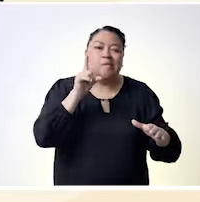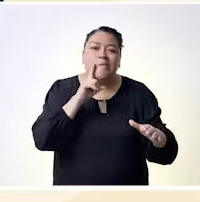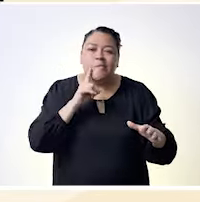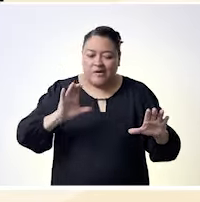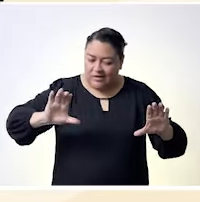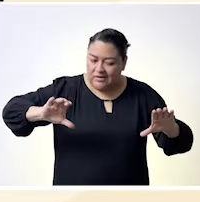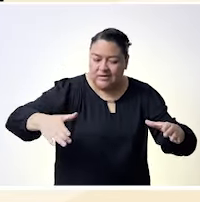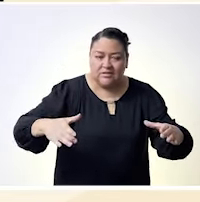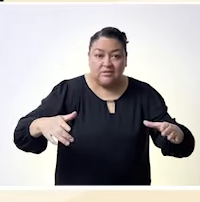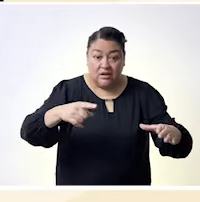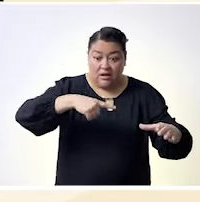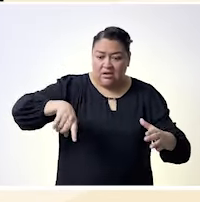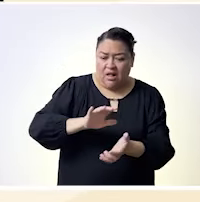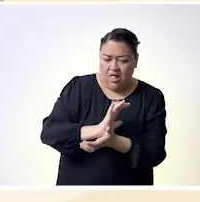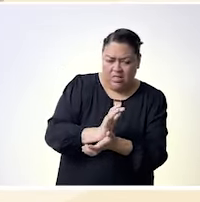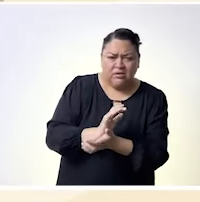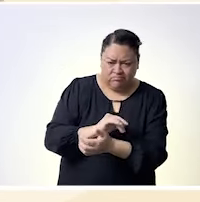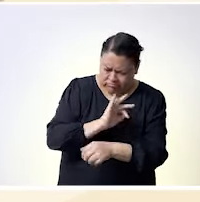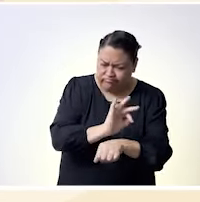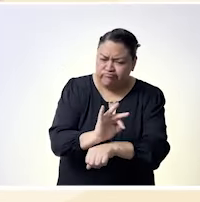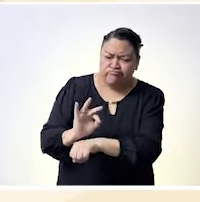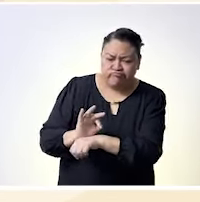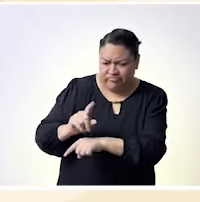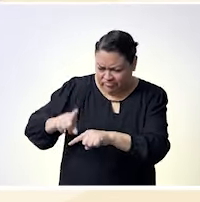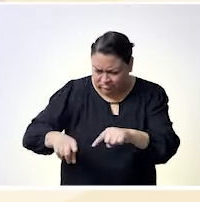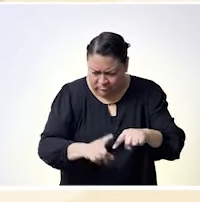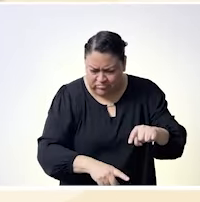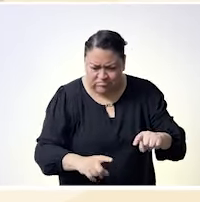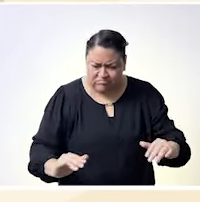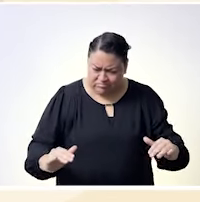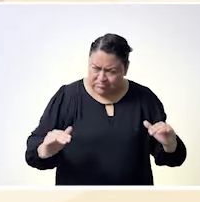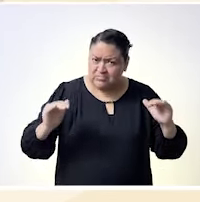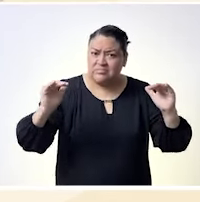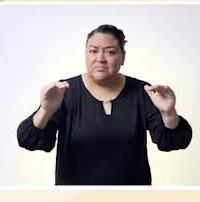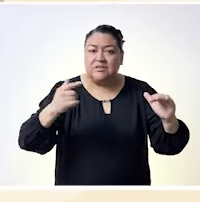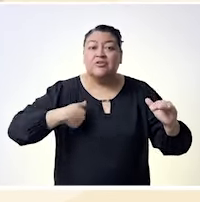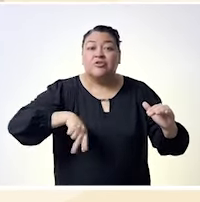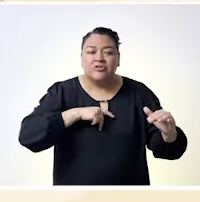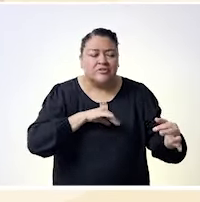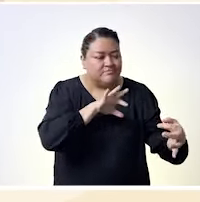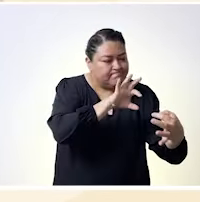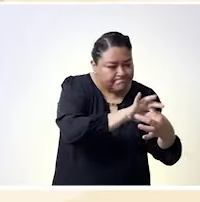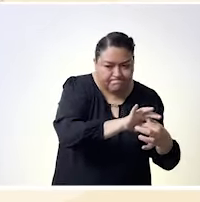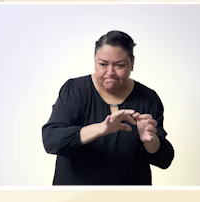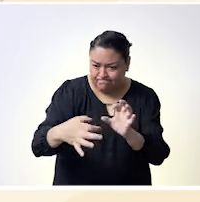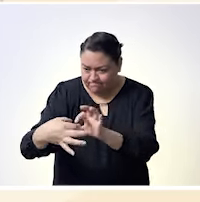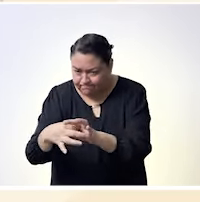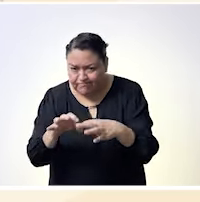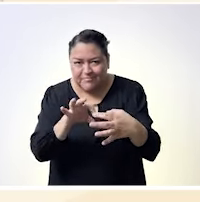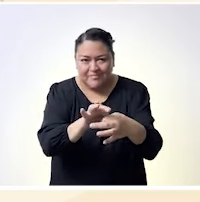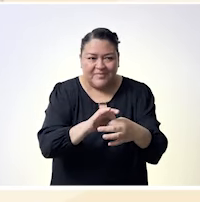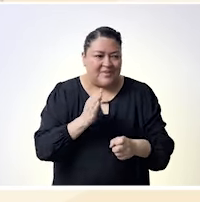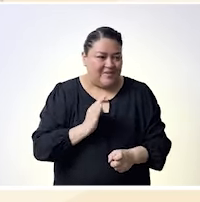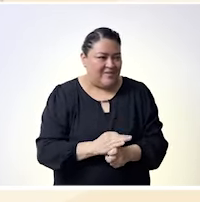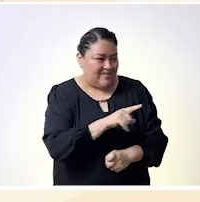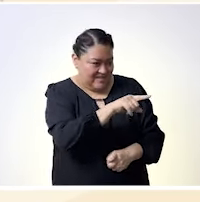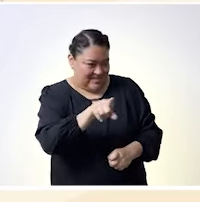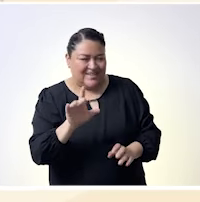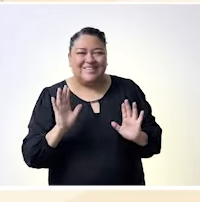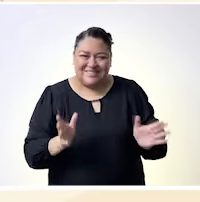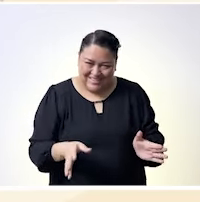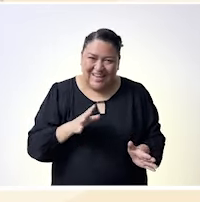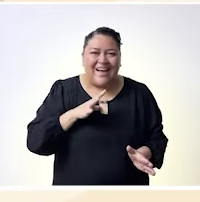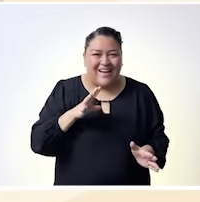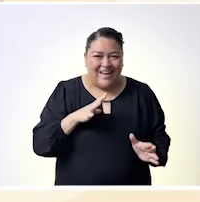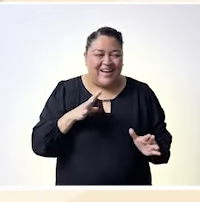muchísimas gracias Tania me encantaron tus tus palabras tu reflexión lo ligo mucho con lo que nos había